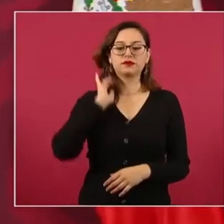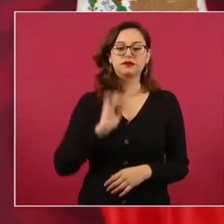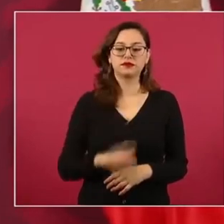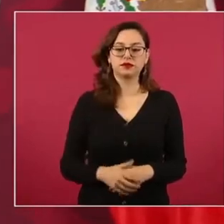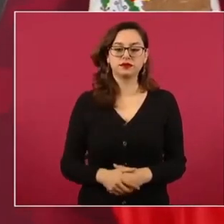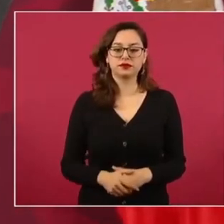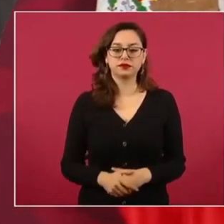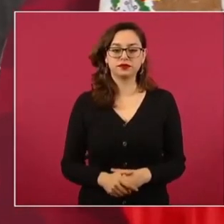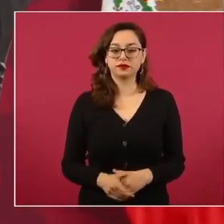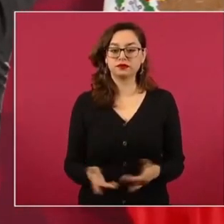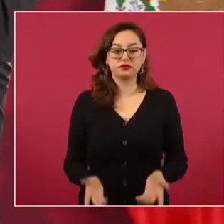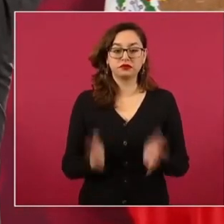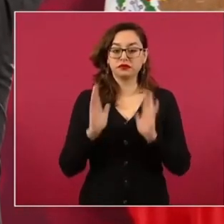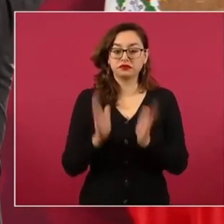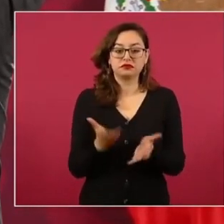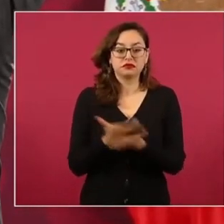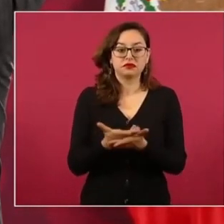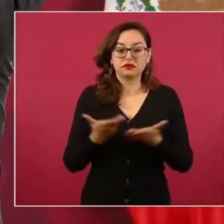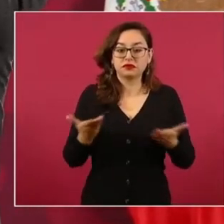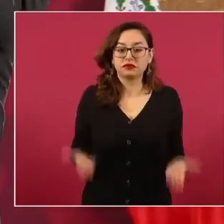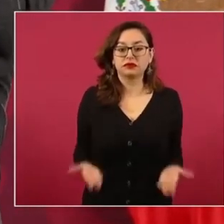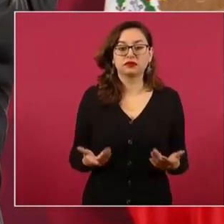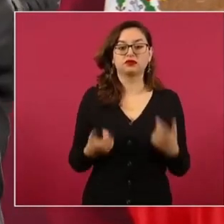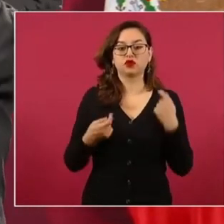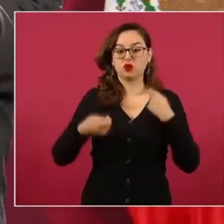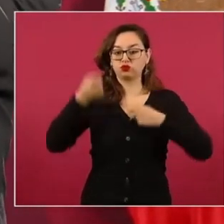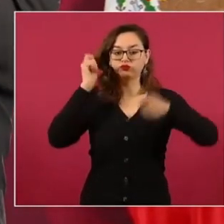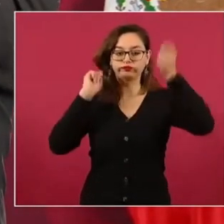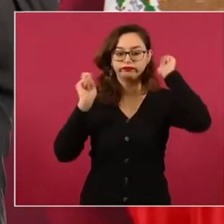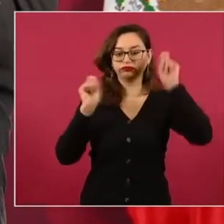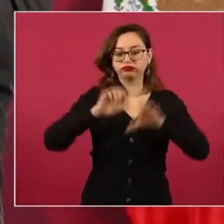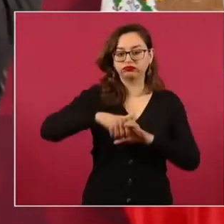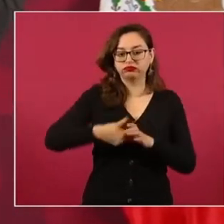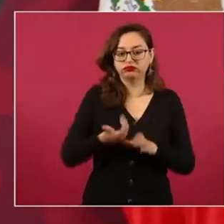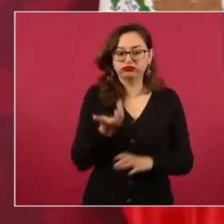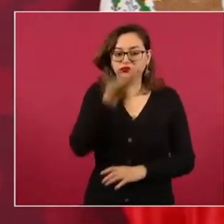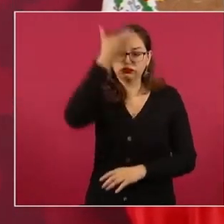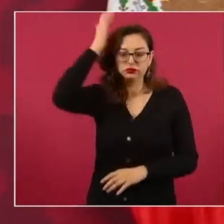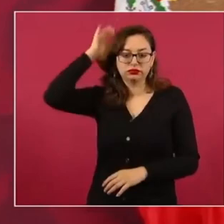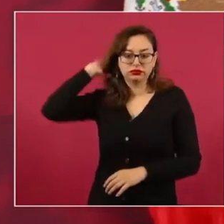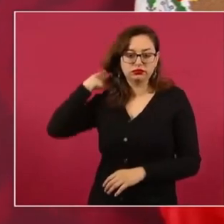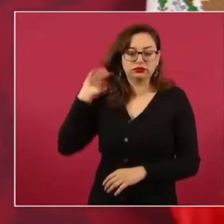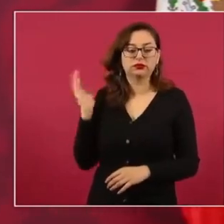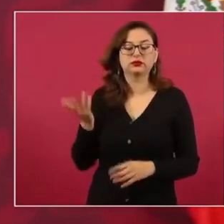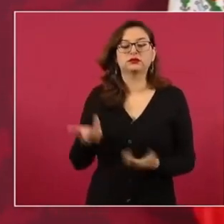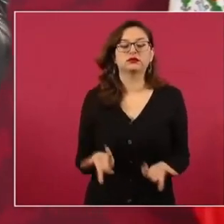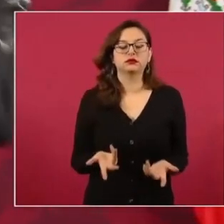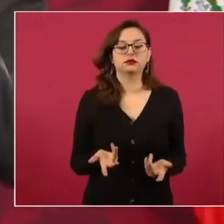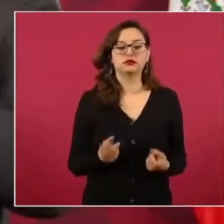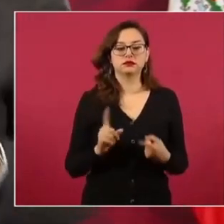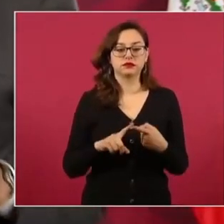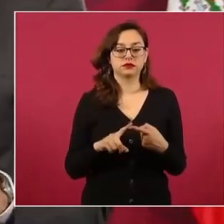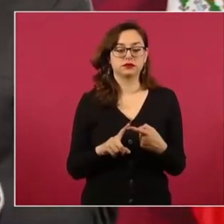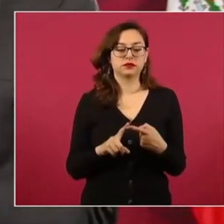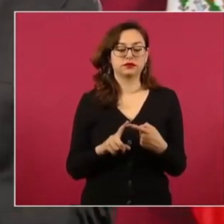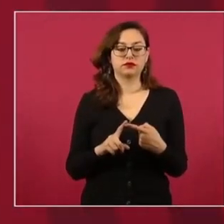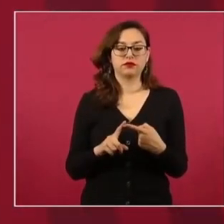cómo te vas a engominarlo, cuánto